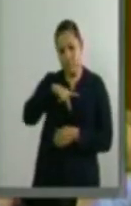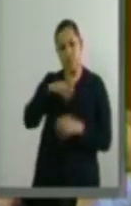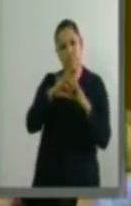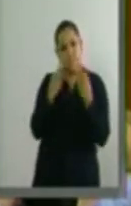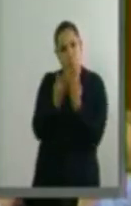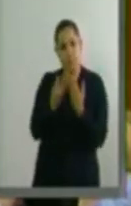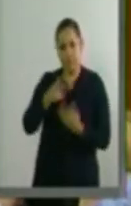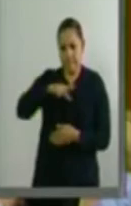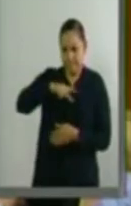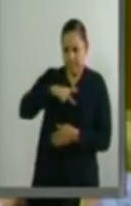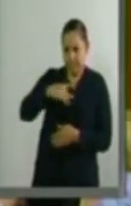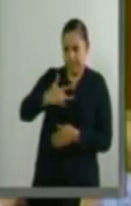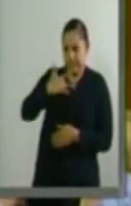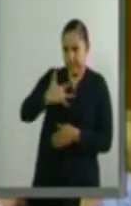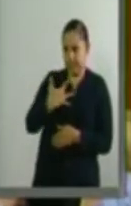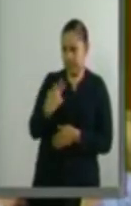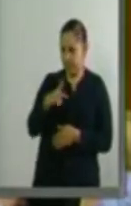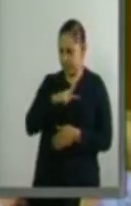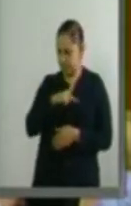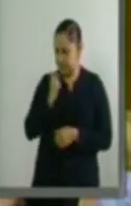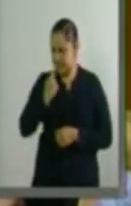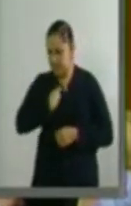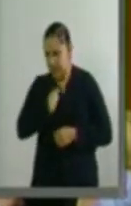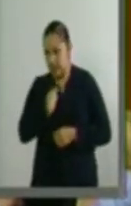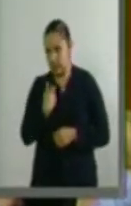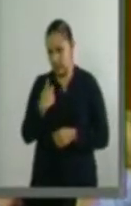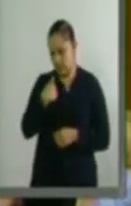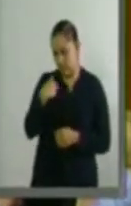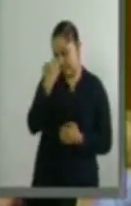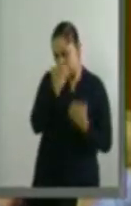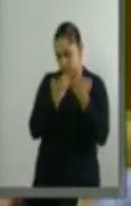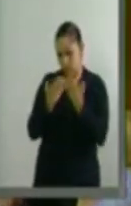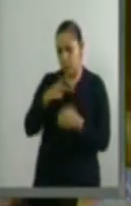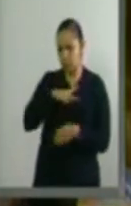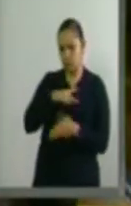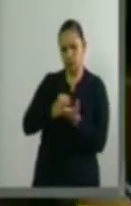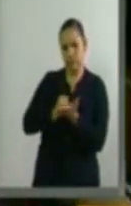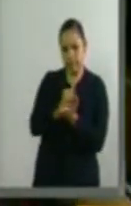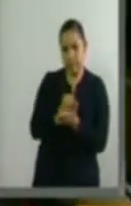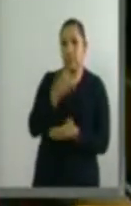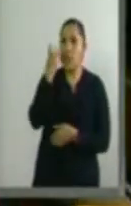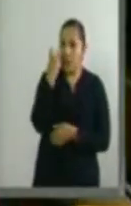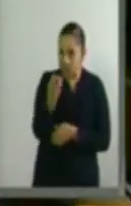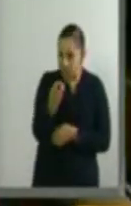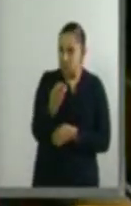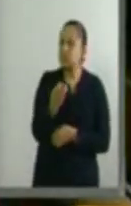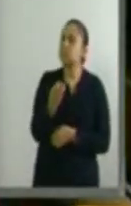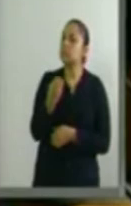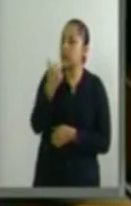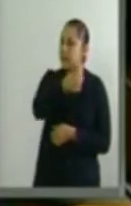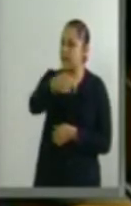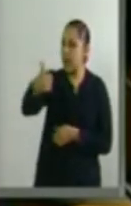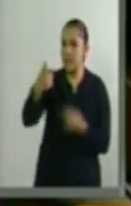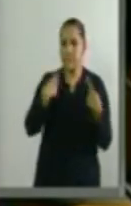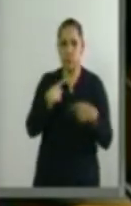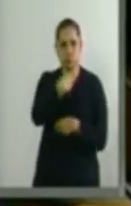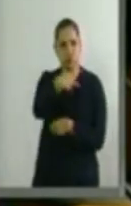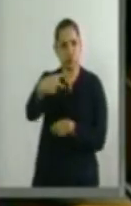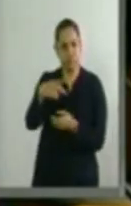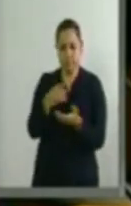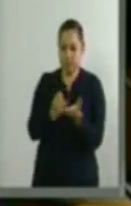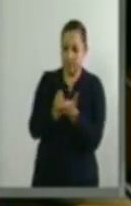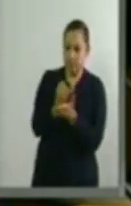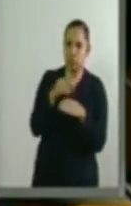desarrollo. De ahí que se proponga que la protección constitucional incluya la libre decisión de la sexualidad.